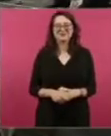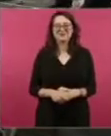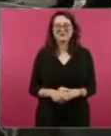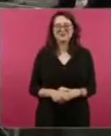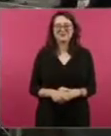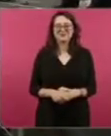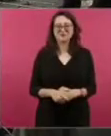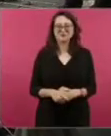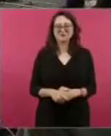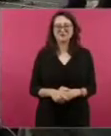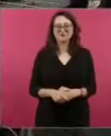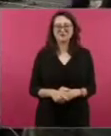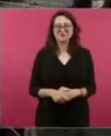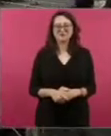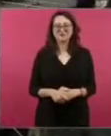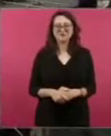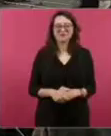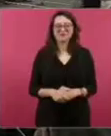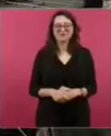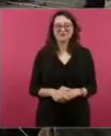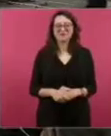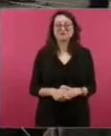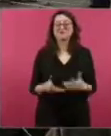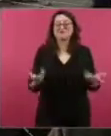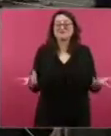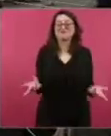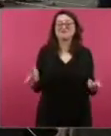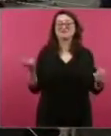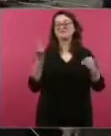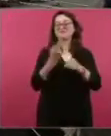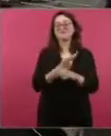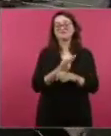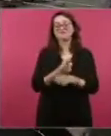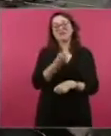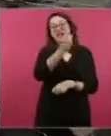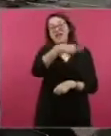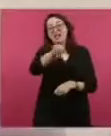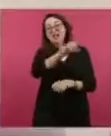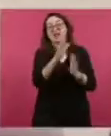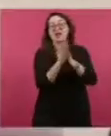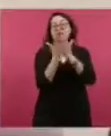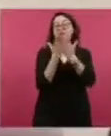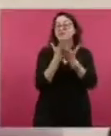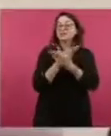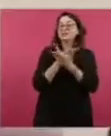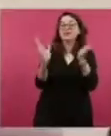Es preocupante lo que está sucediendo en este estado. con el conservadurismo. Pero,